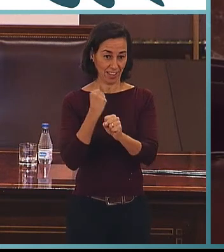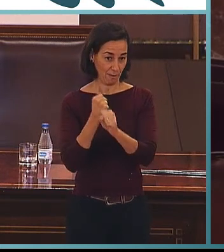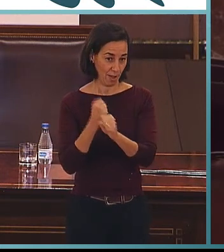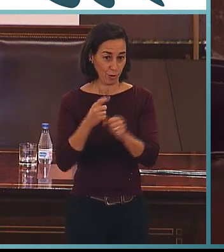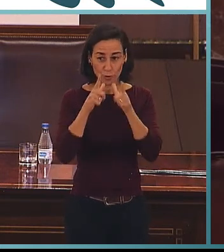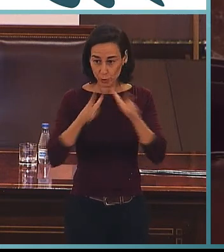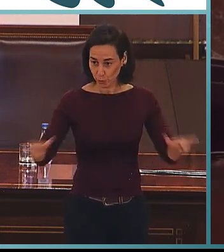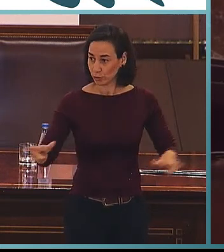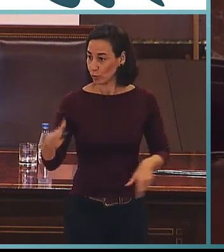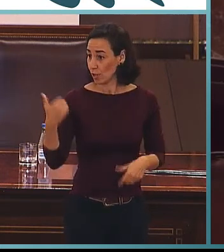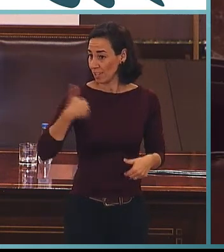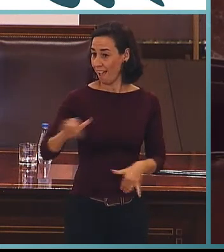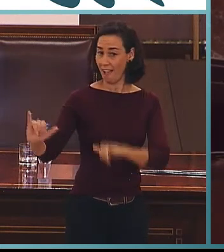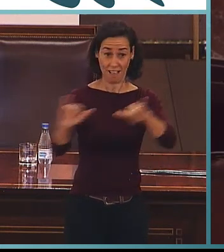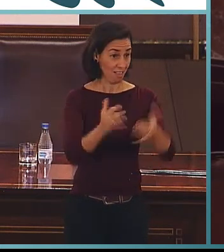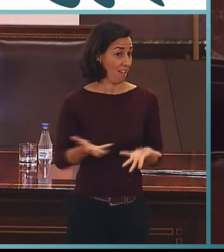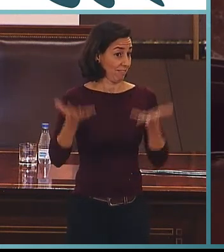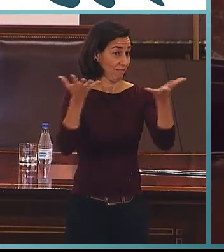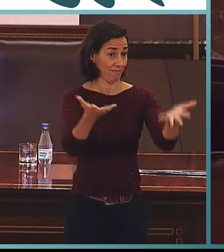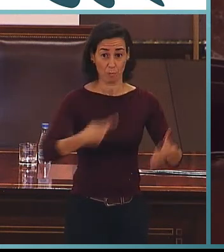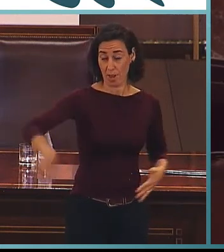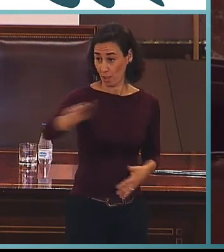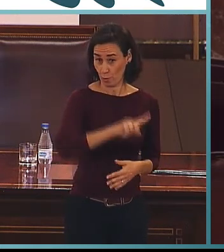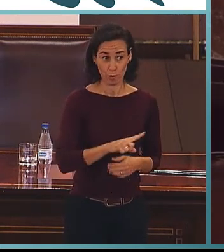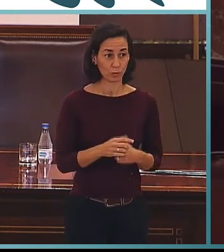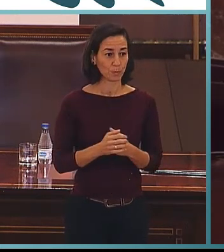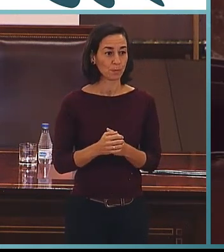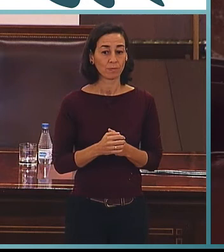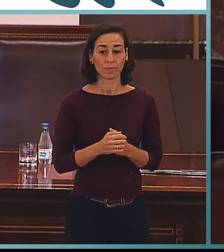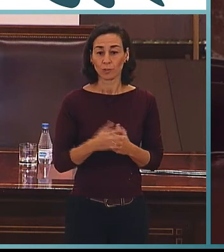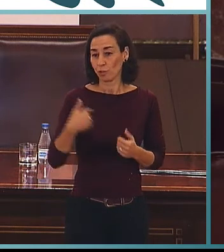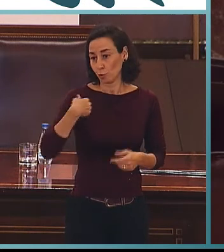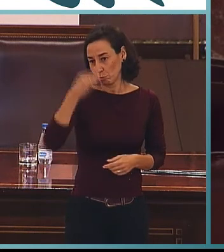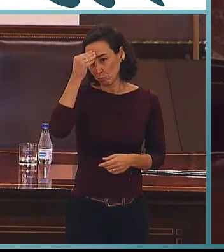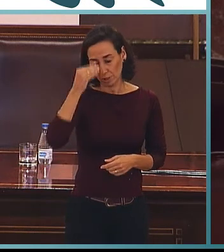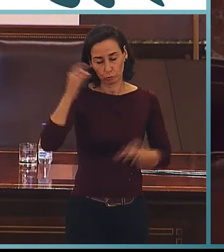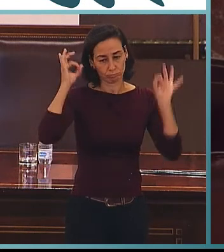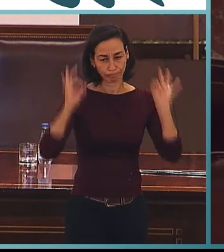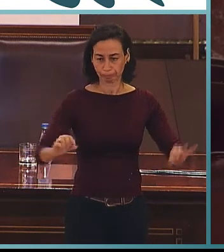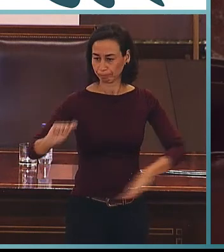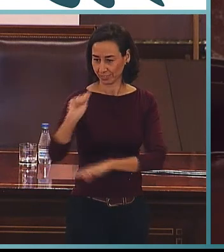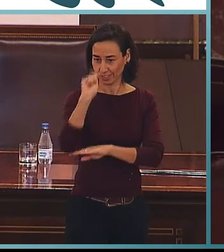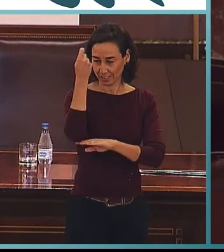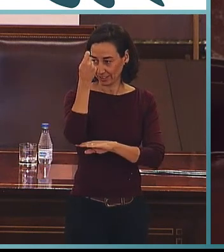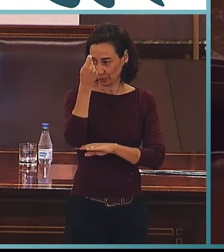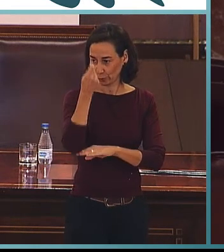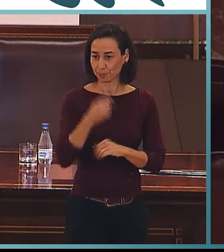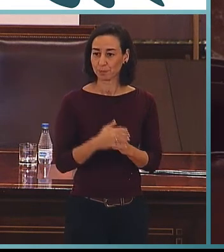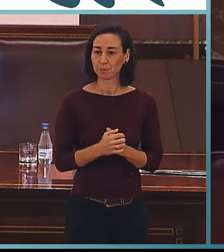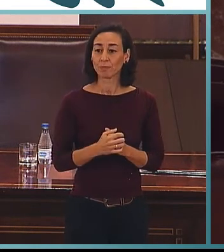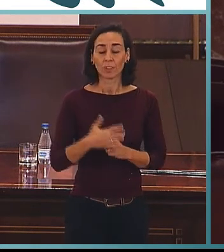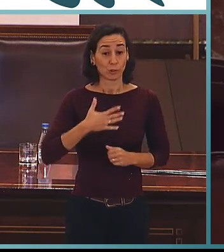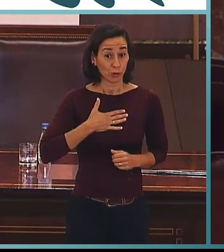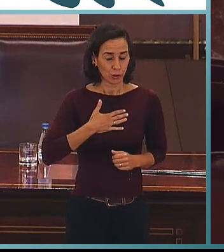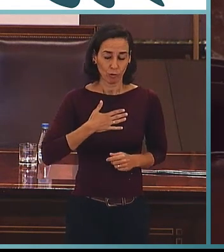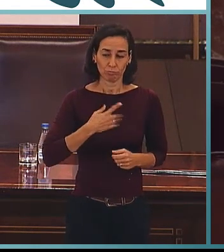que está a disposición de todo el mundo, lo cual es un verdadero éxito. Por lo tanto, ya insisto en que para